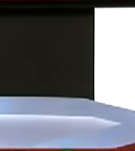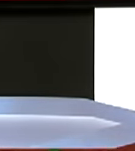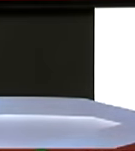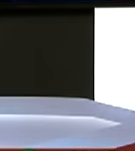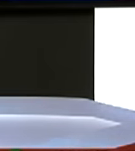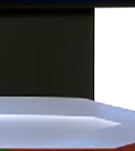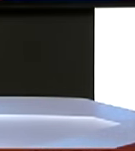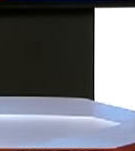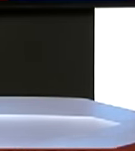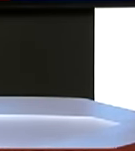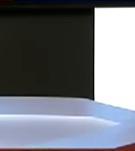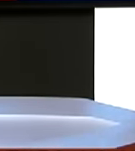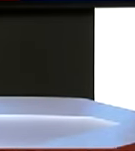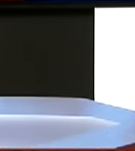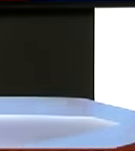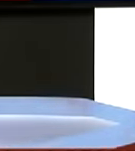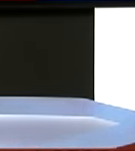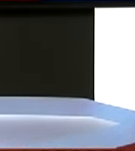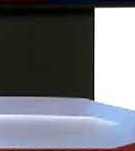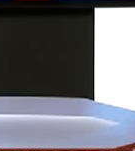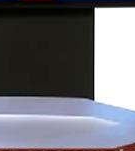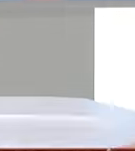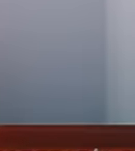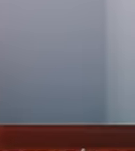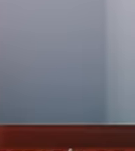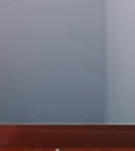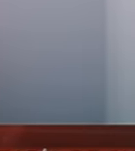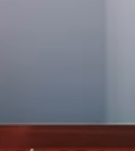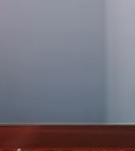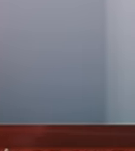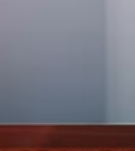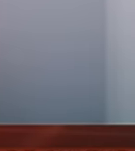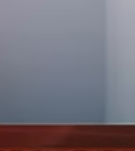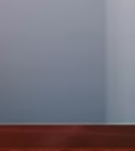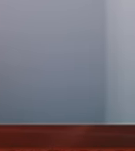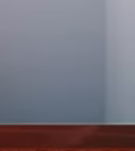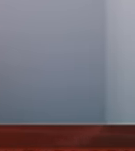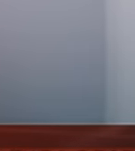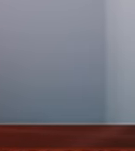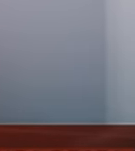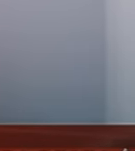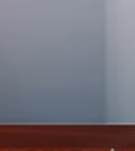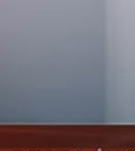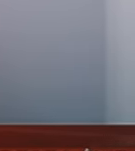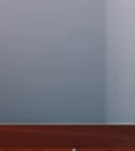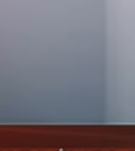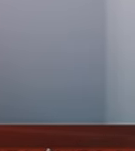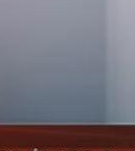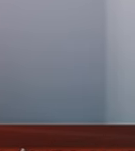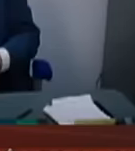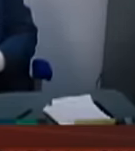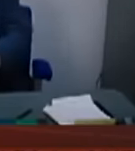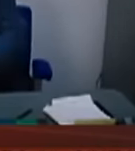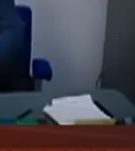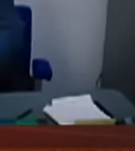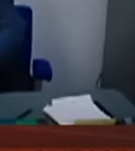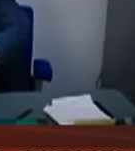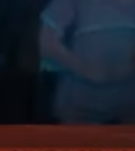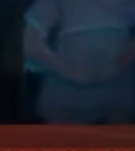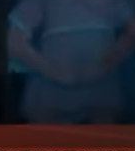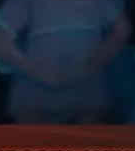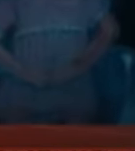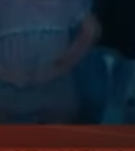Oscar con 14 nominaciones La La Land el musical de Damien Chazelle logró 14